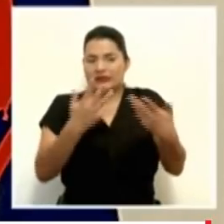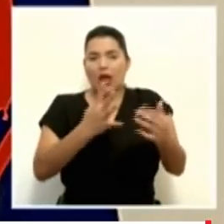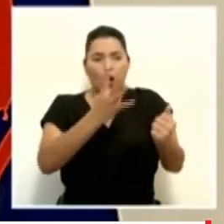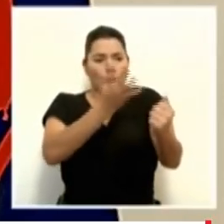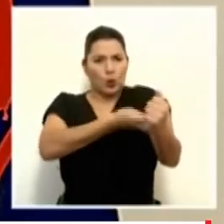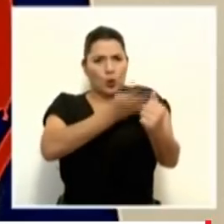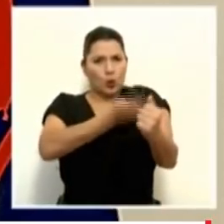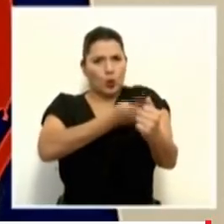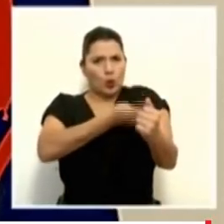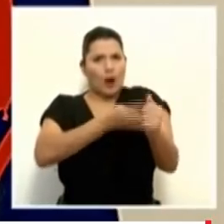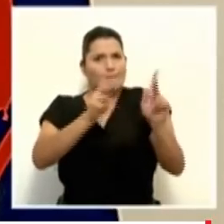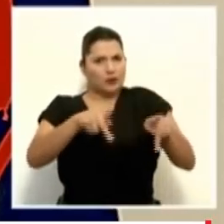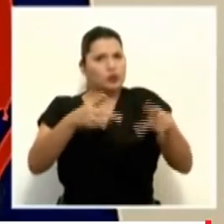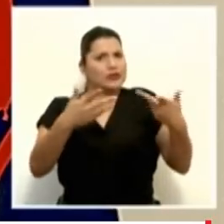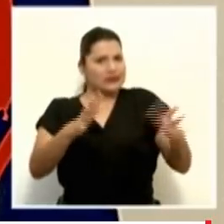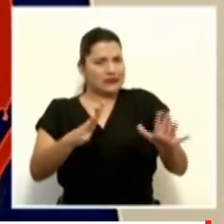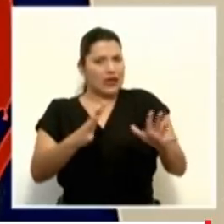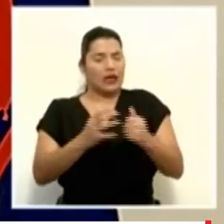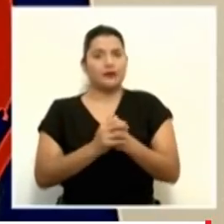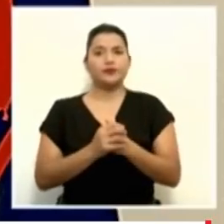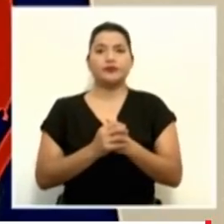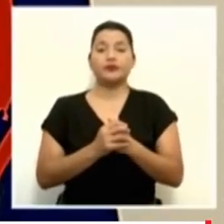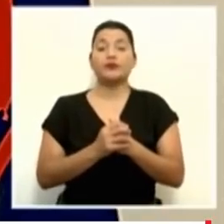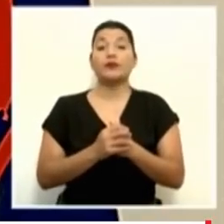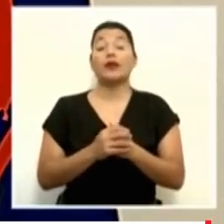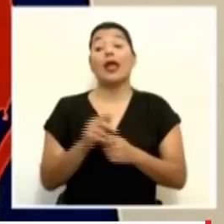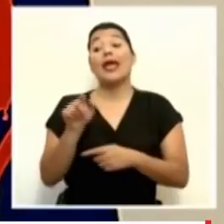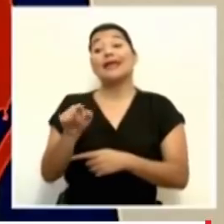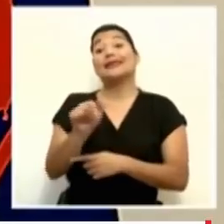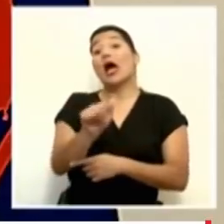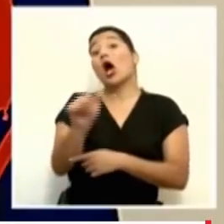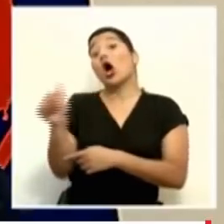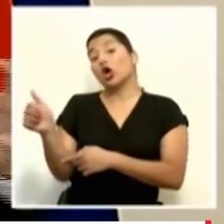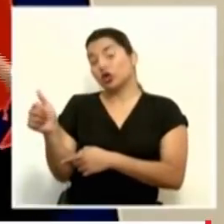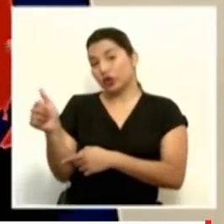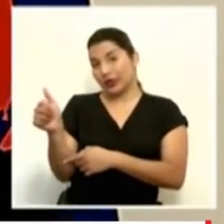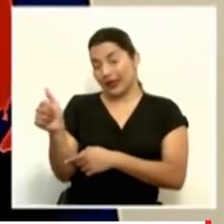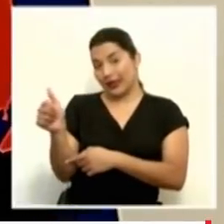La otra opción terapéutica es la de